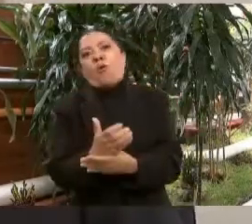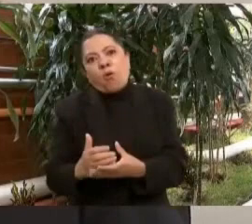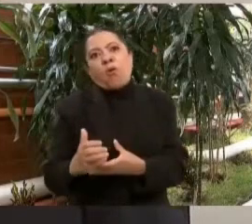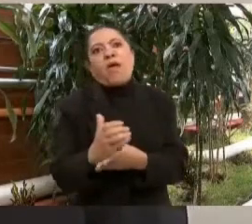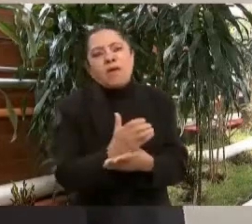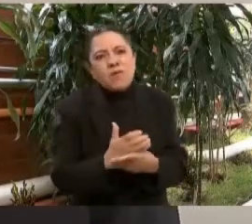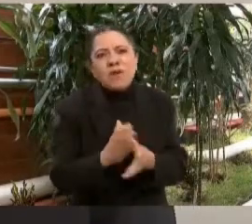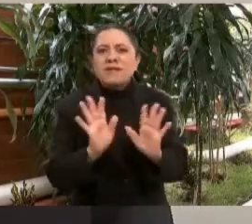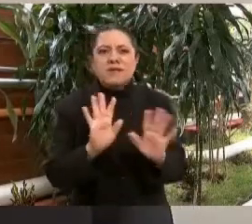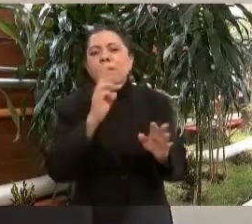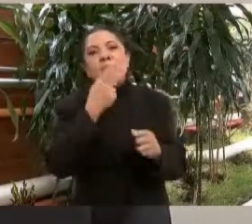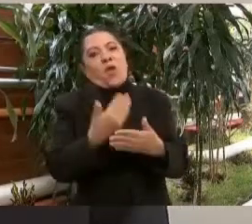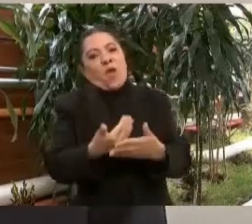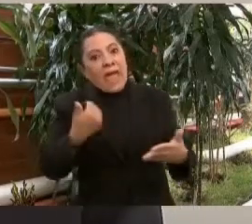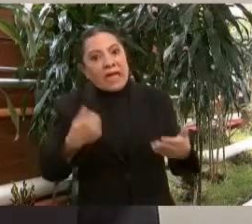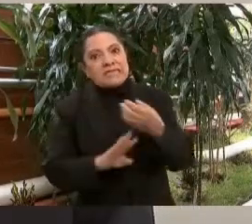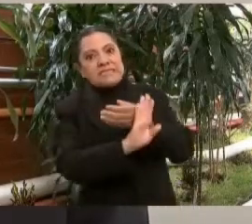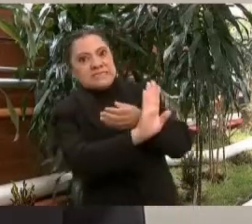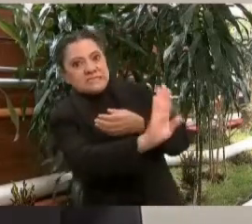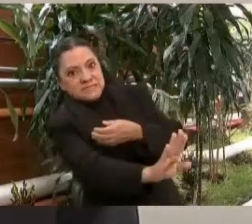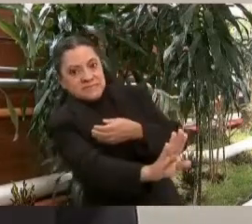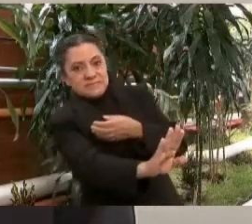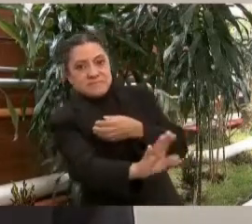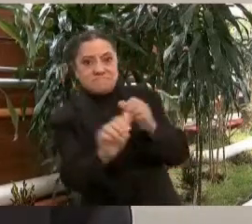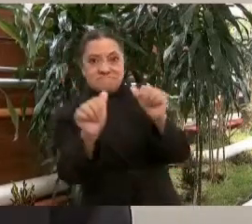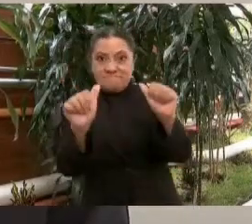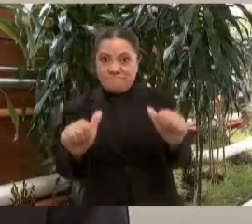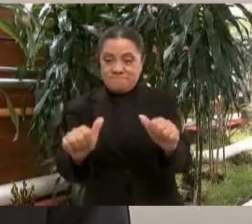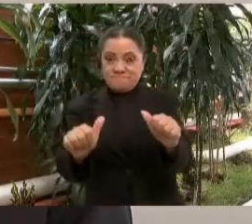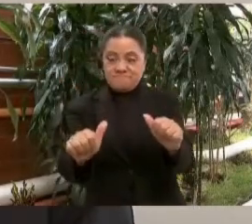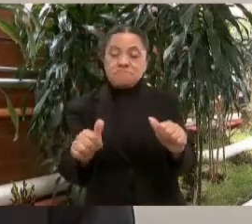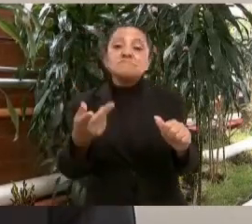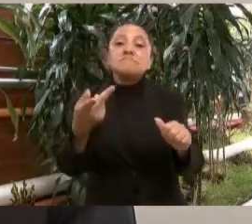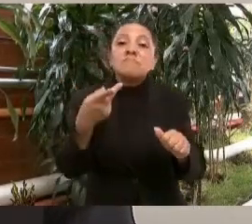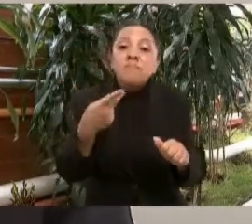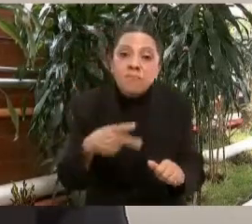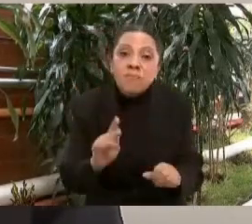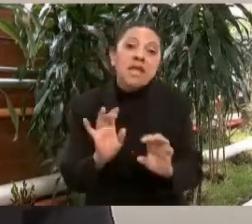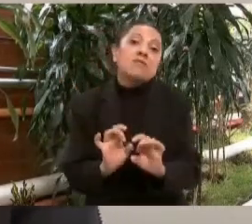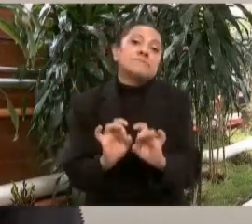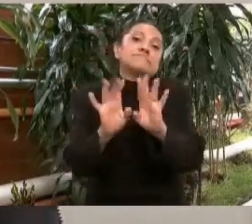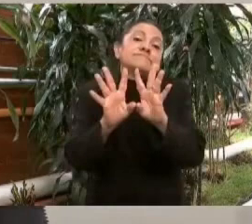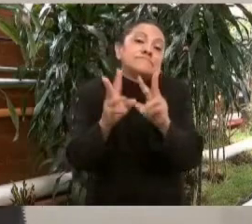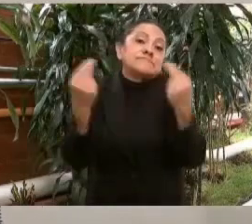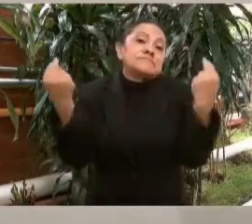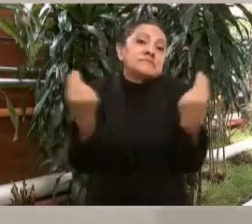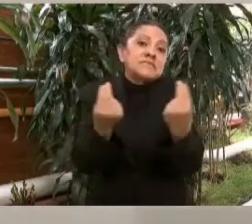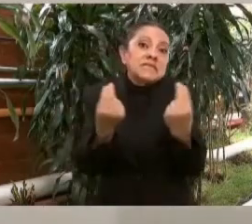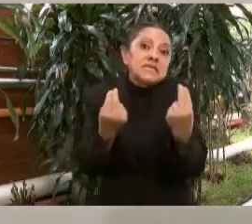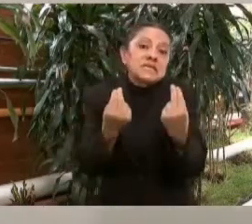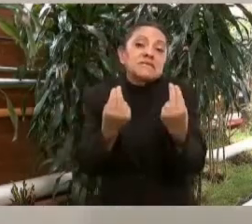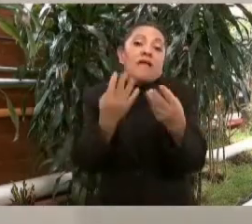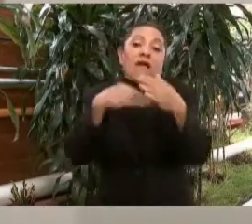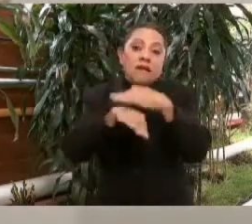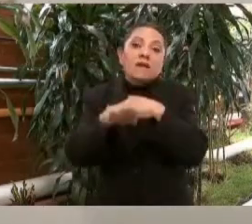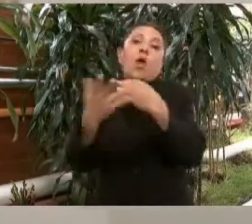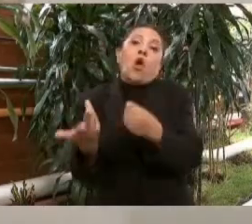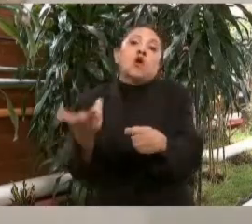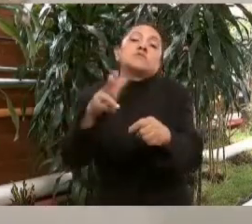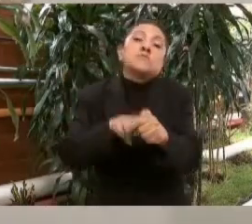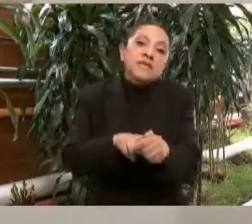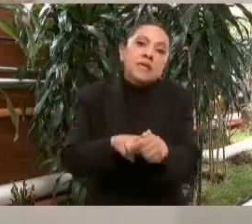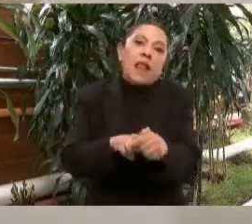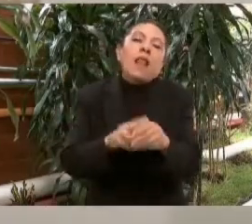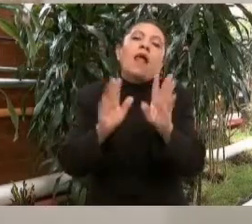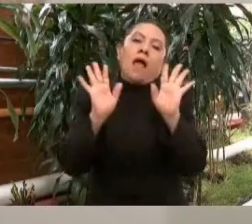pero si se necesita de hospitalización que